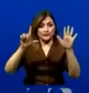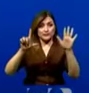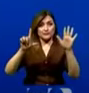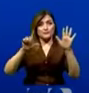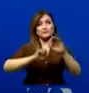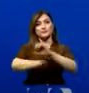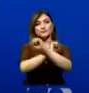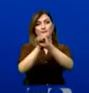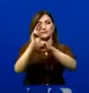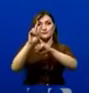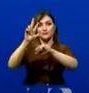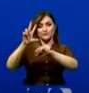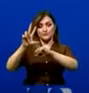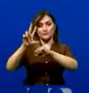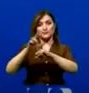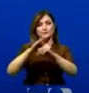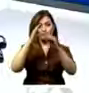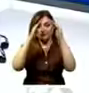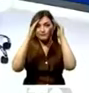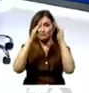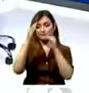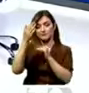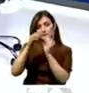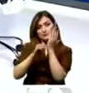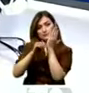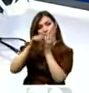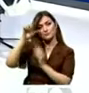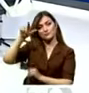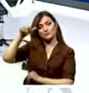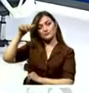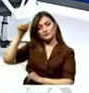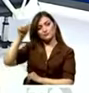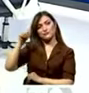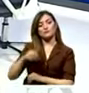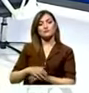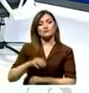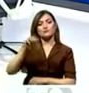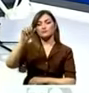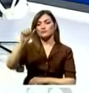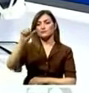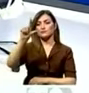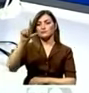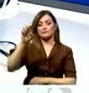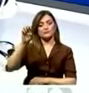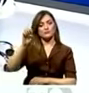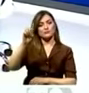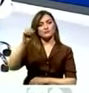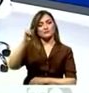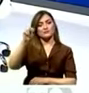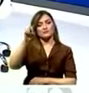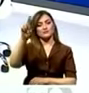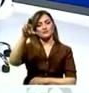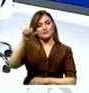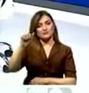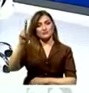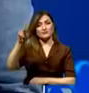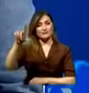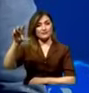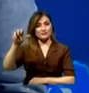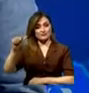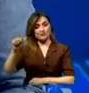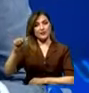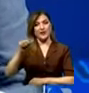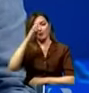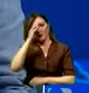Hoy es un día muy importante por varias cosas, por todo lo que está pasando en la relación ejecutivo-legislativo